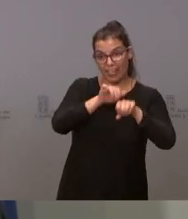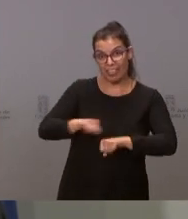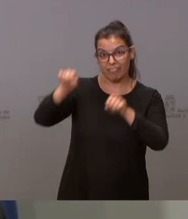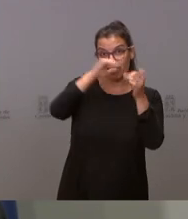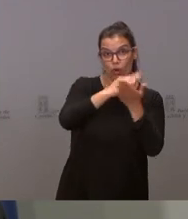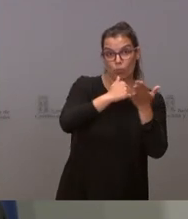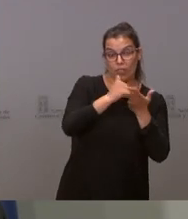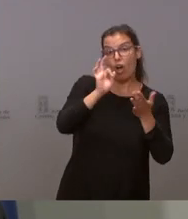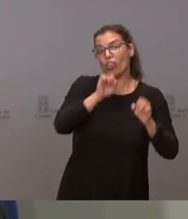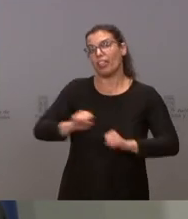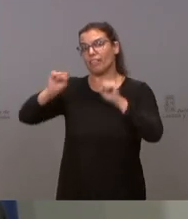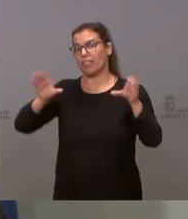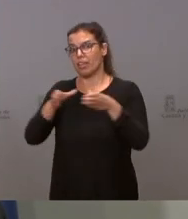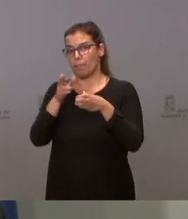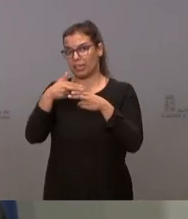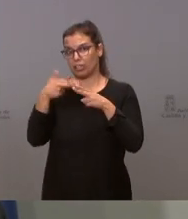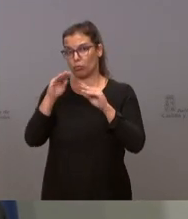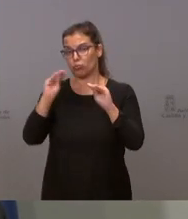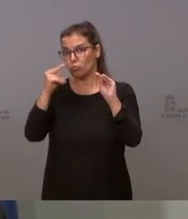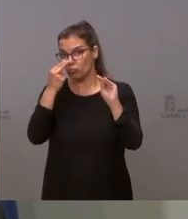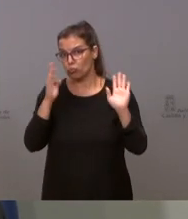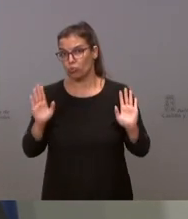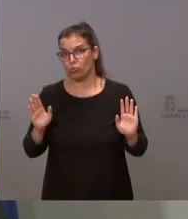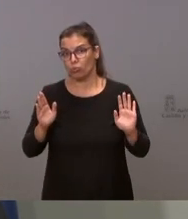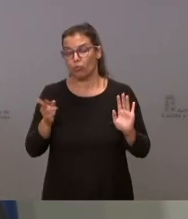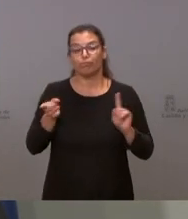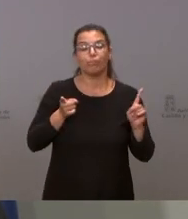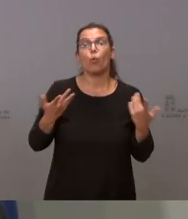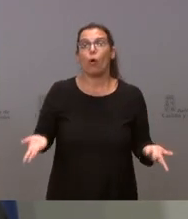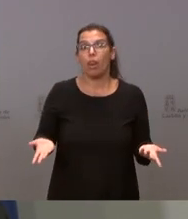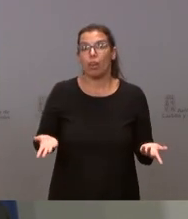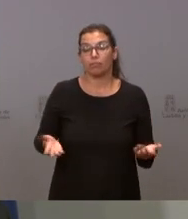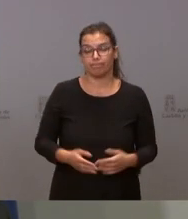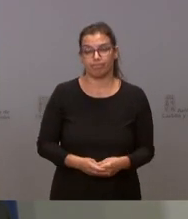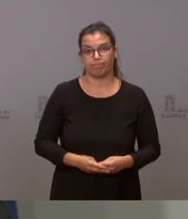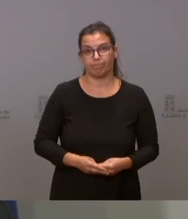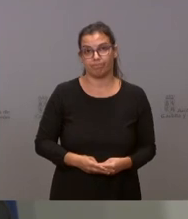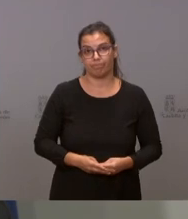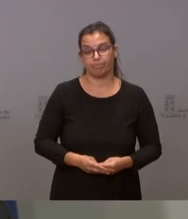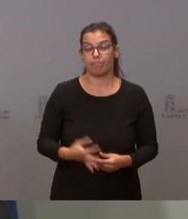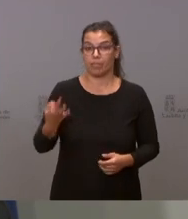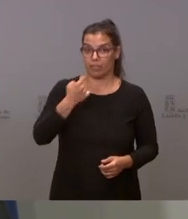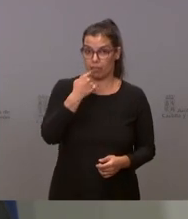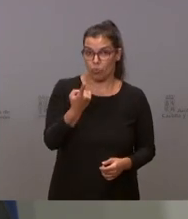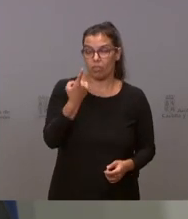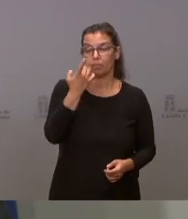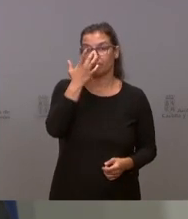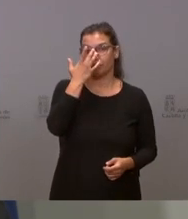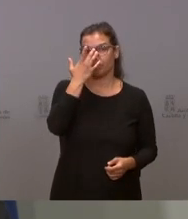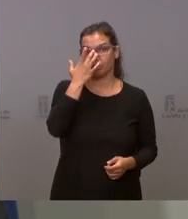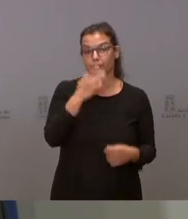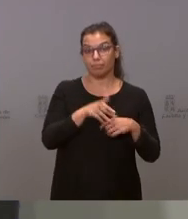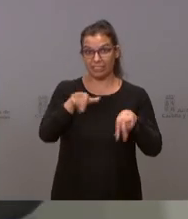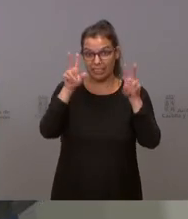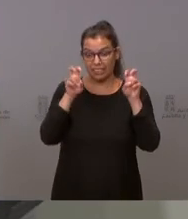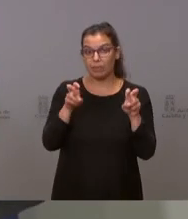representantes de sus partidos? Esto es lo que se tiene que decidir y he de decir que a este